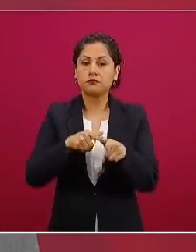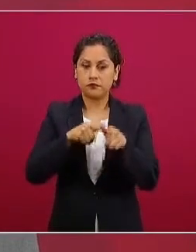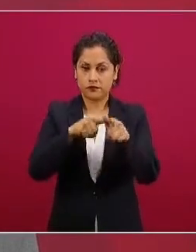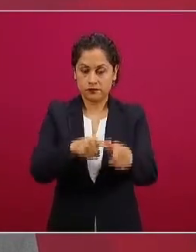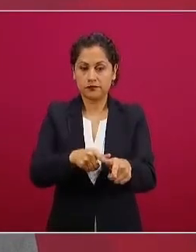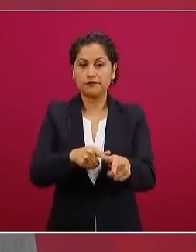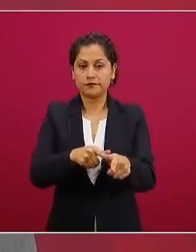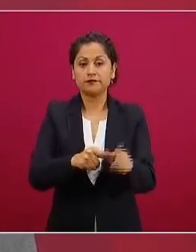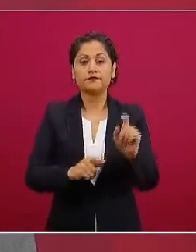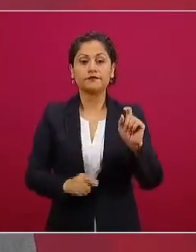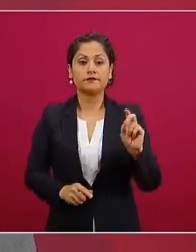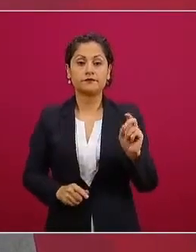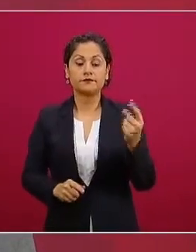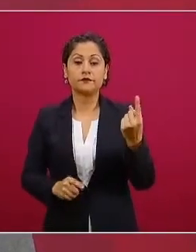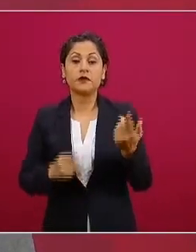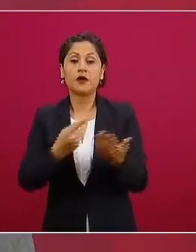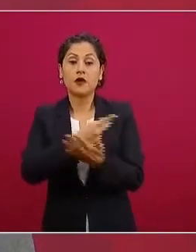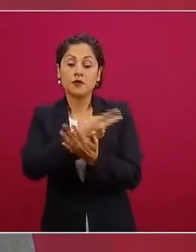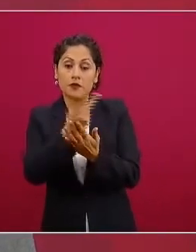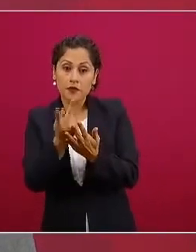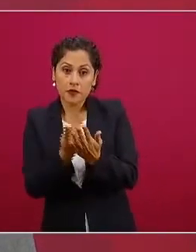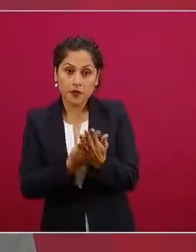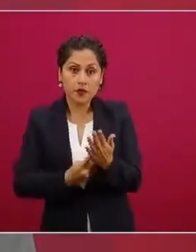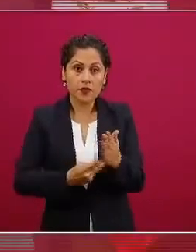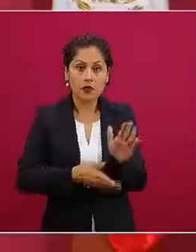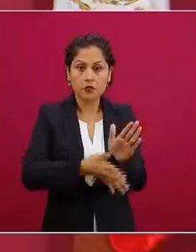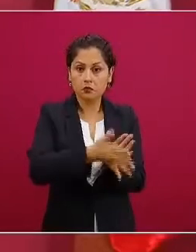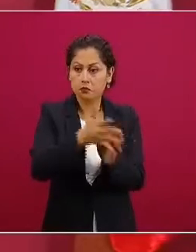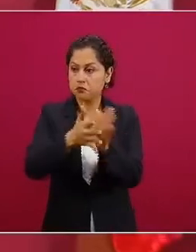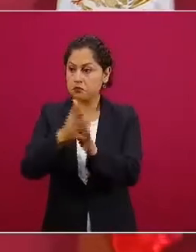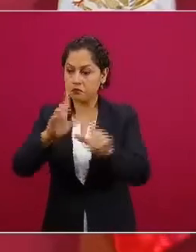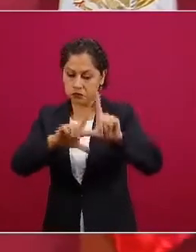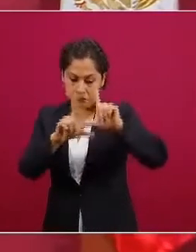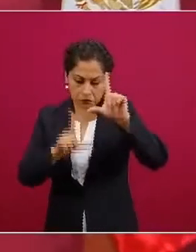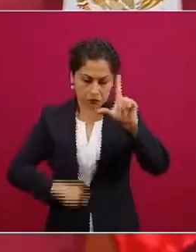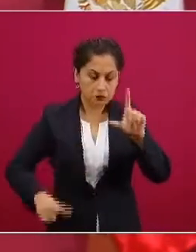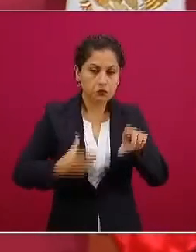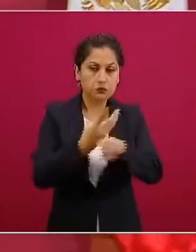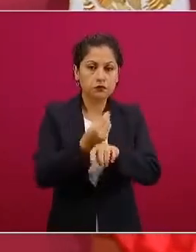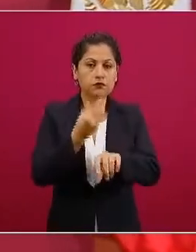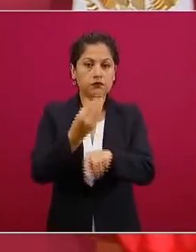programa nacional de reconstrucción. Treinta y dos,